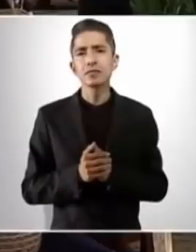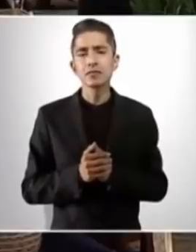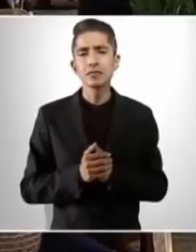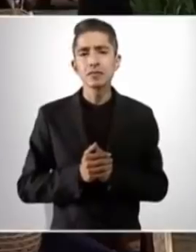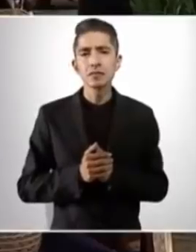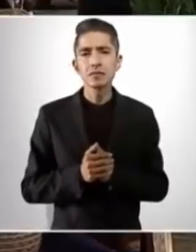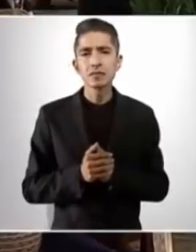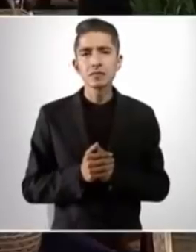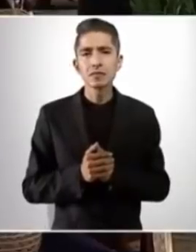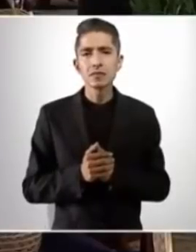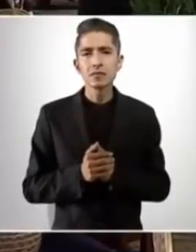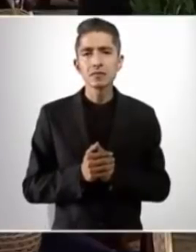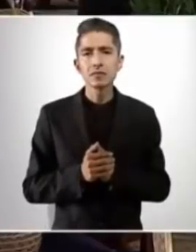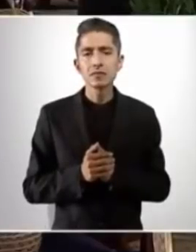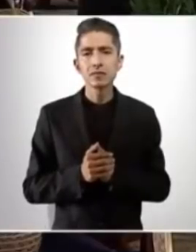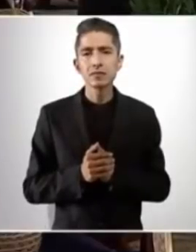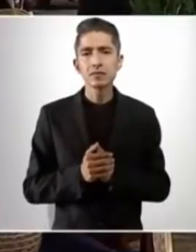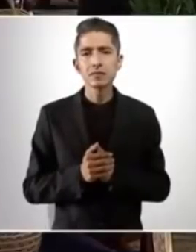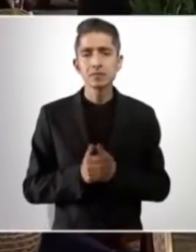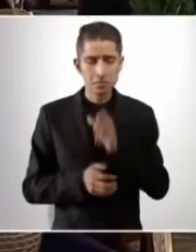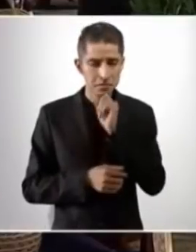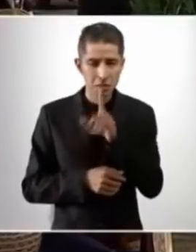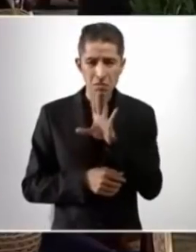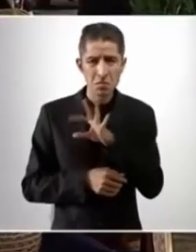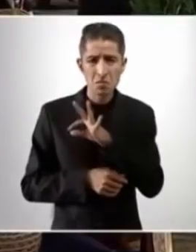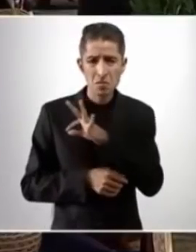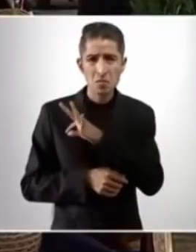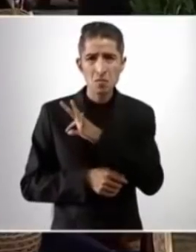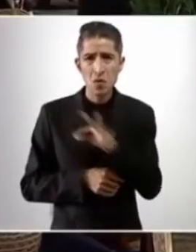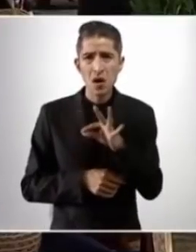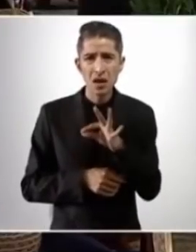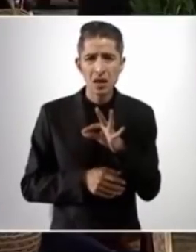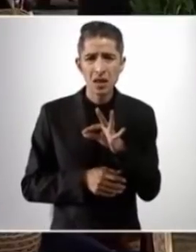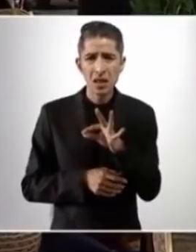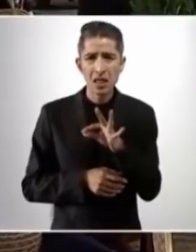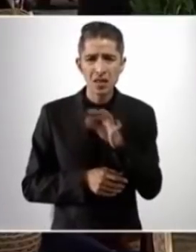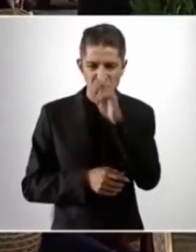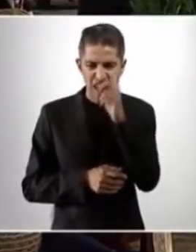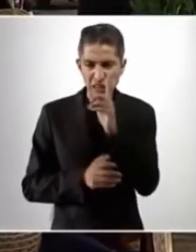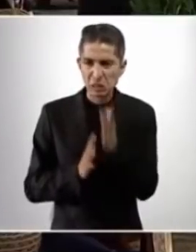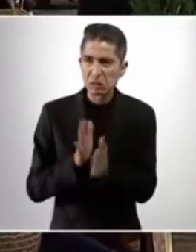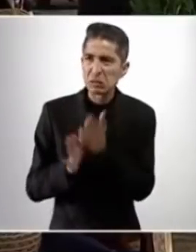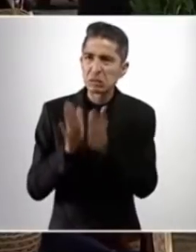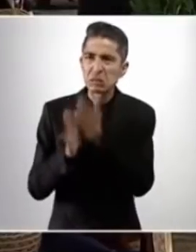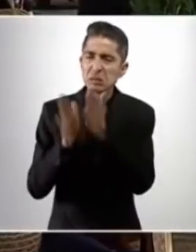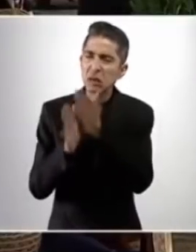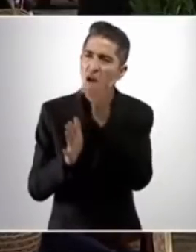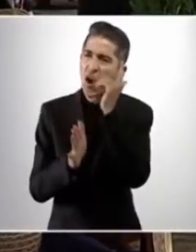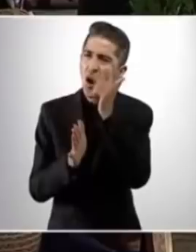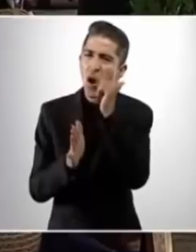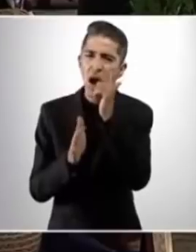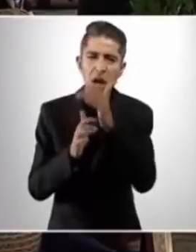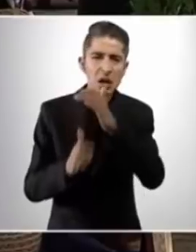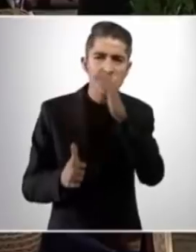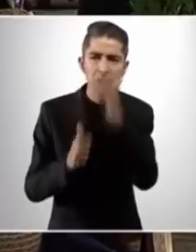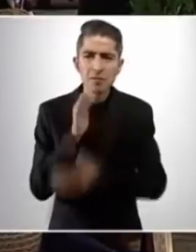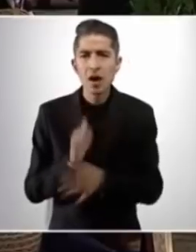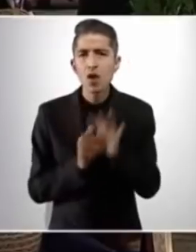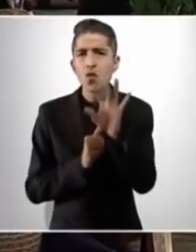terminar de construir 40 cuarteles